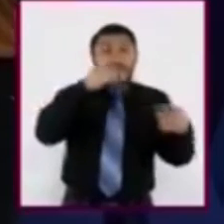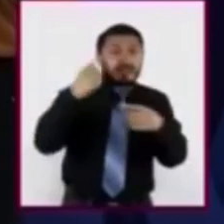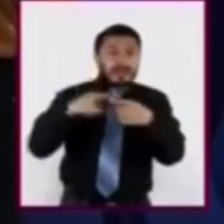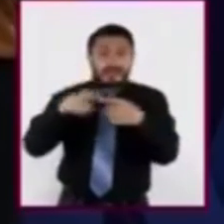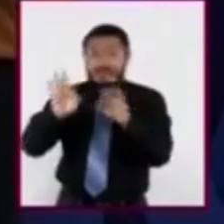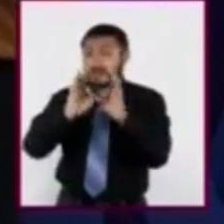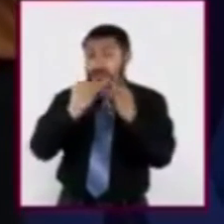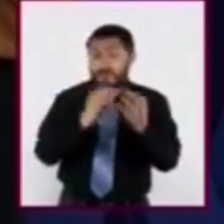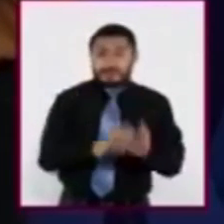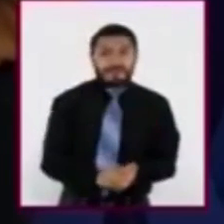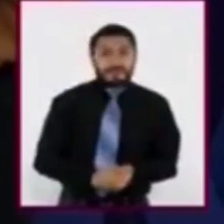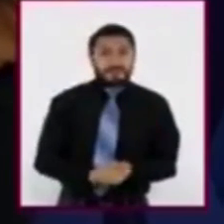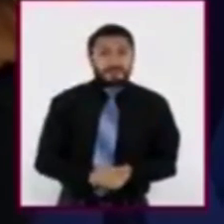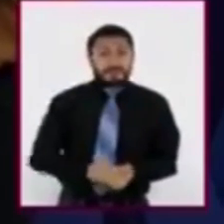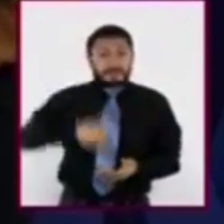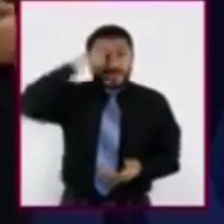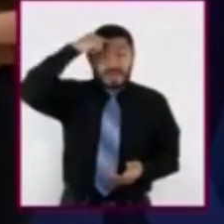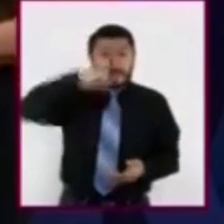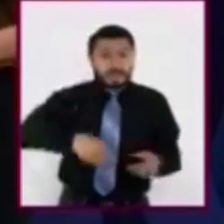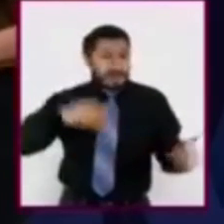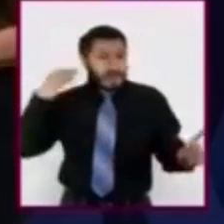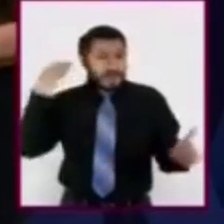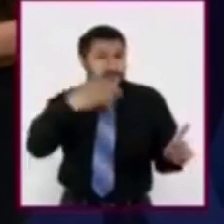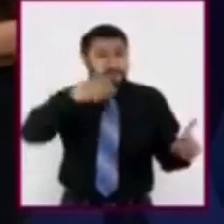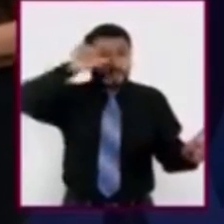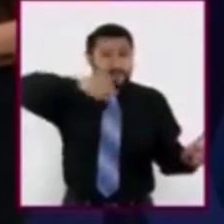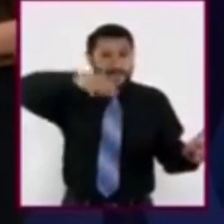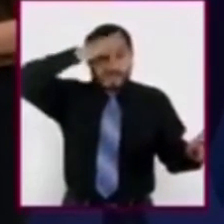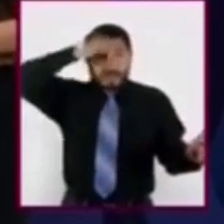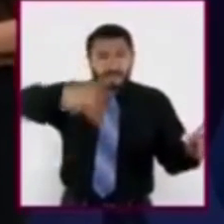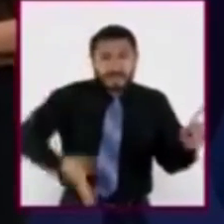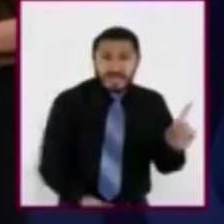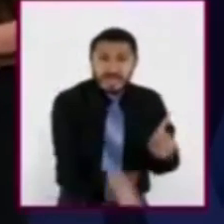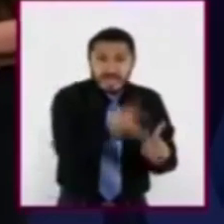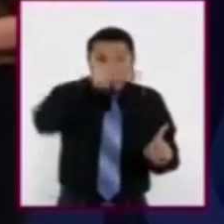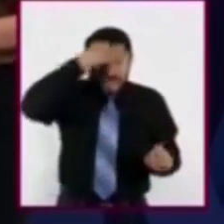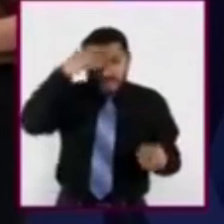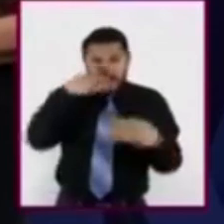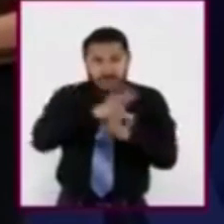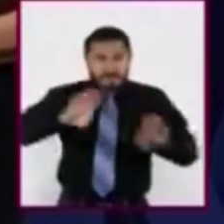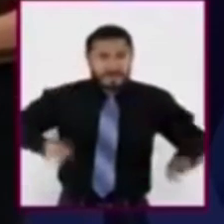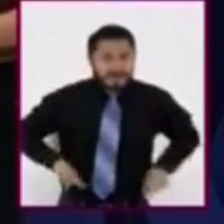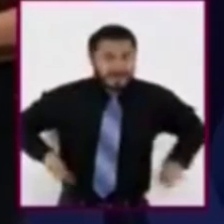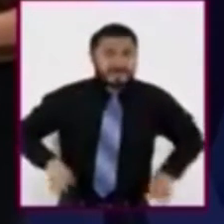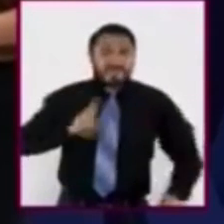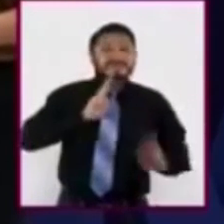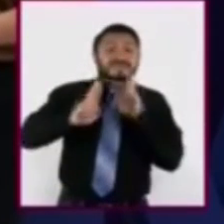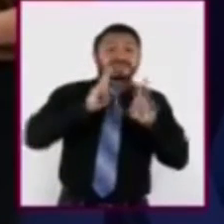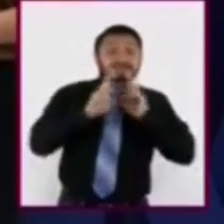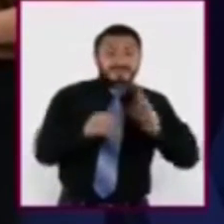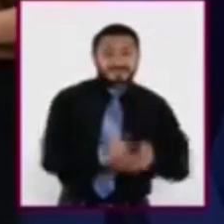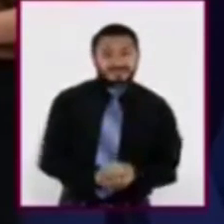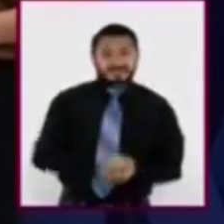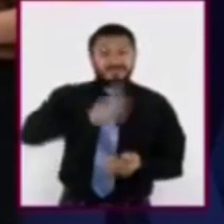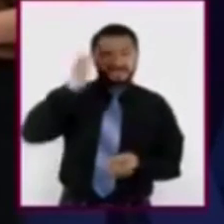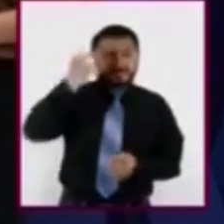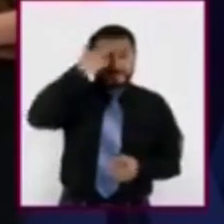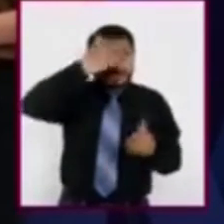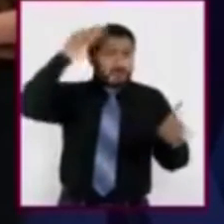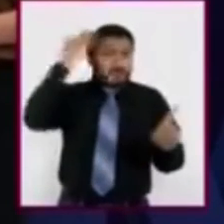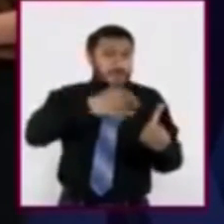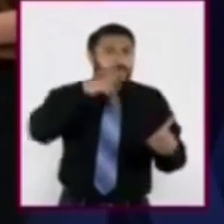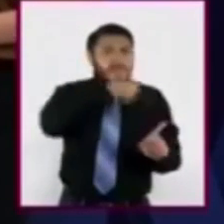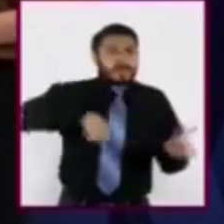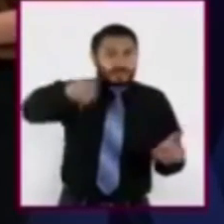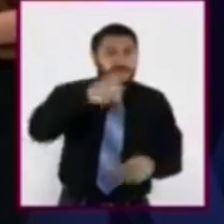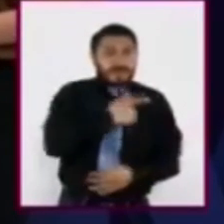Para enriquecer más lo que hemos aprendido aquí sobre sus características. Recuerden, la intención es disfrutar